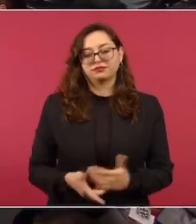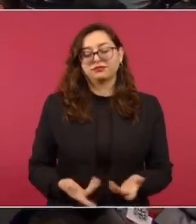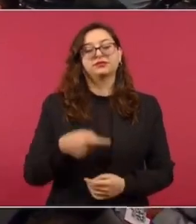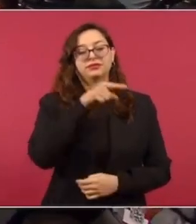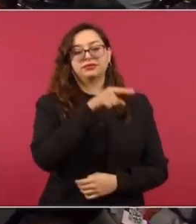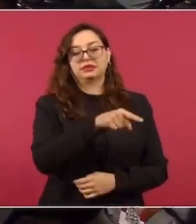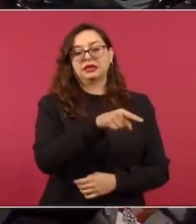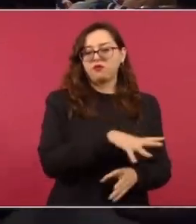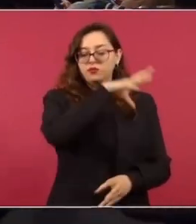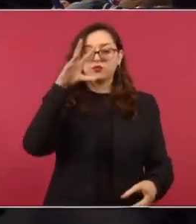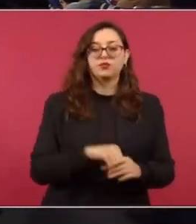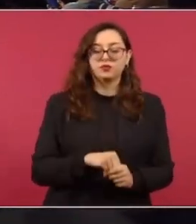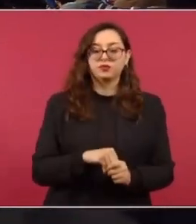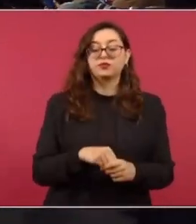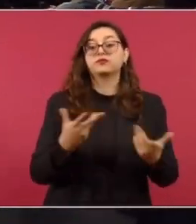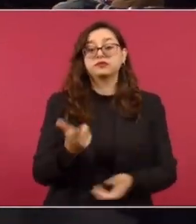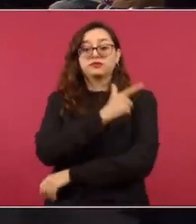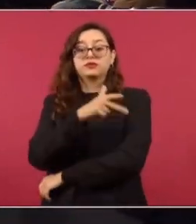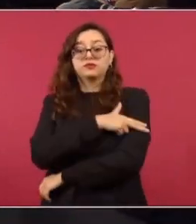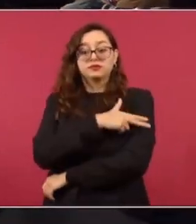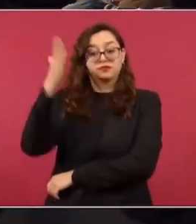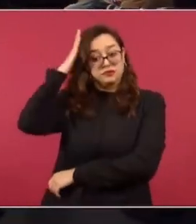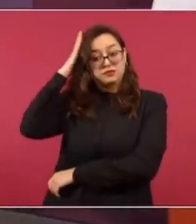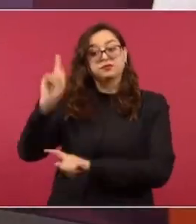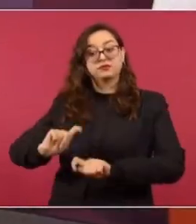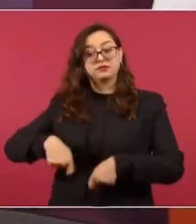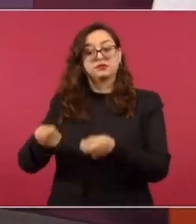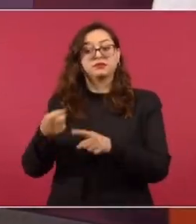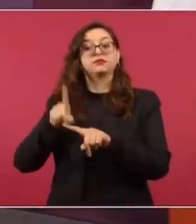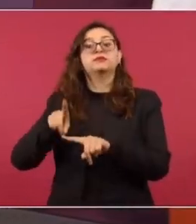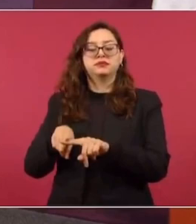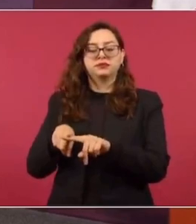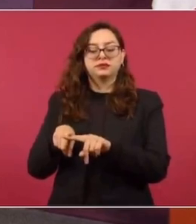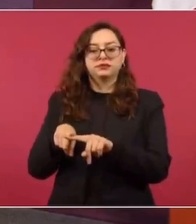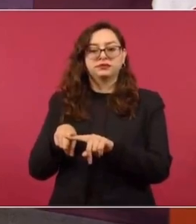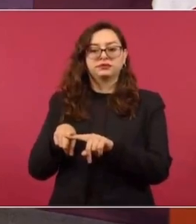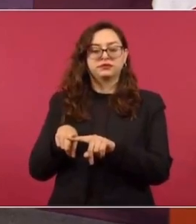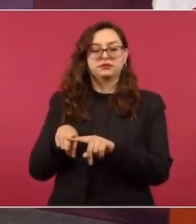Nacional y en su lugar, como comandante de la Guardia Nacional,